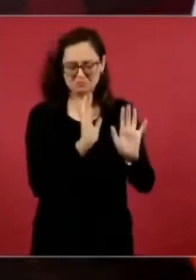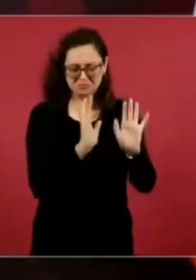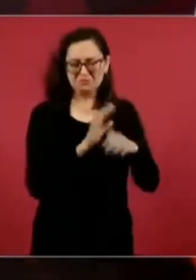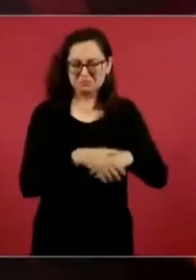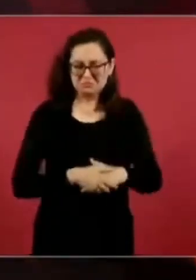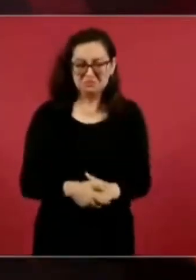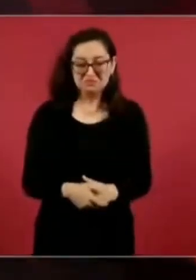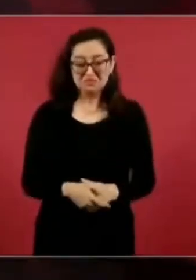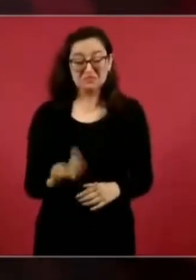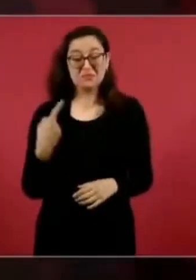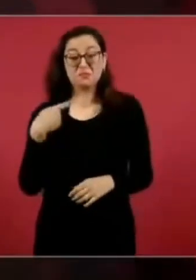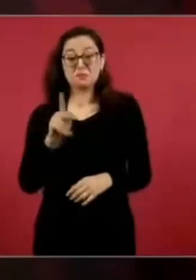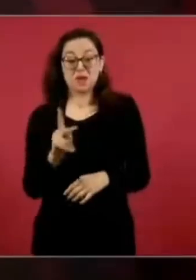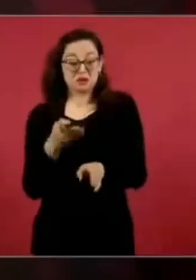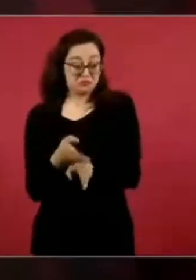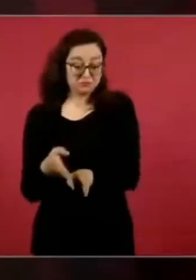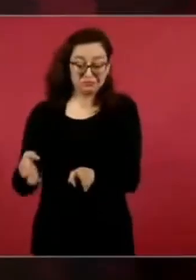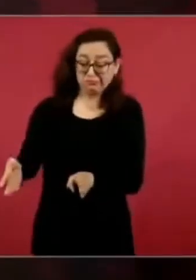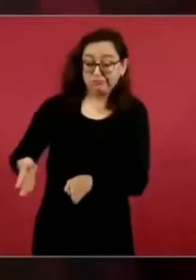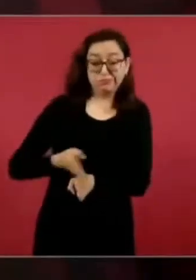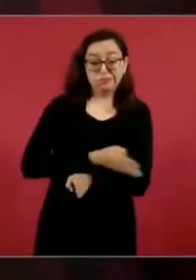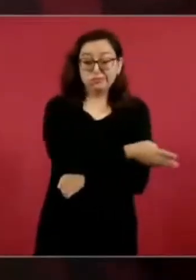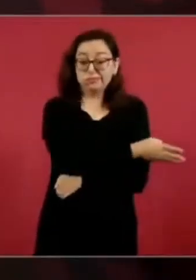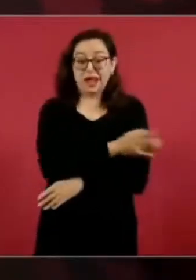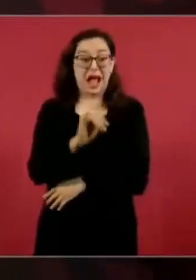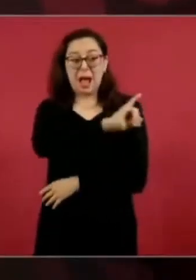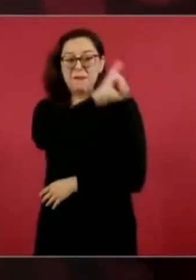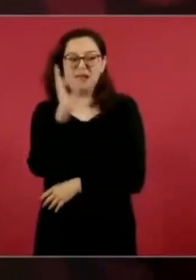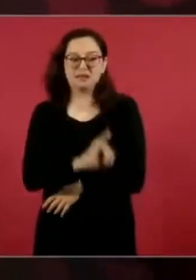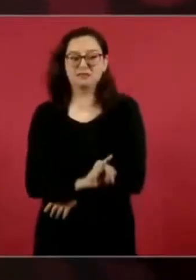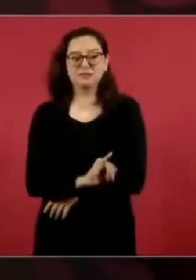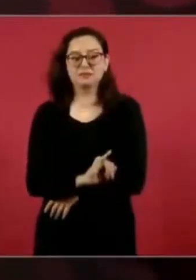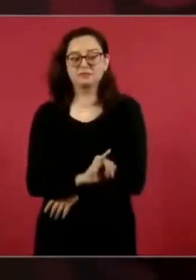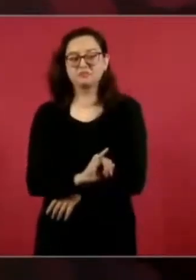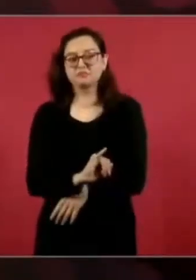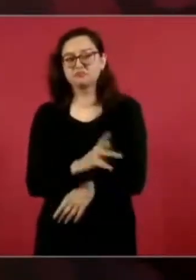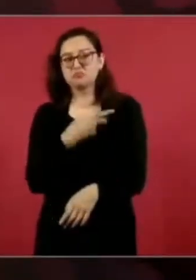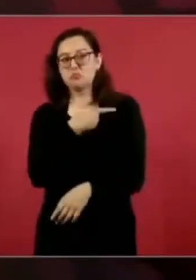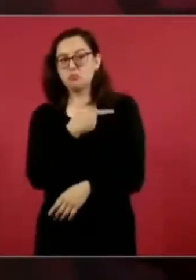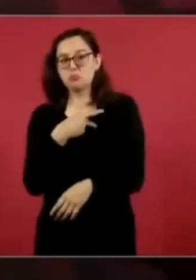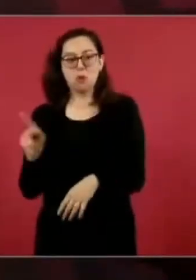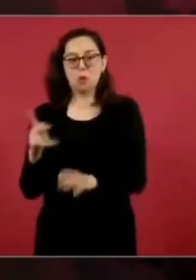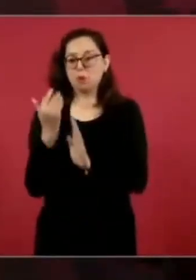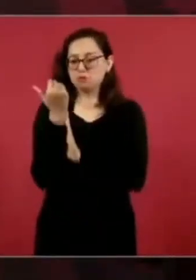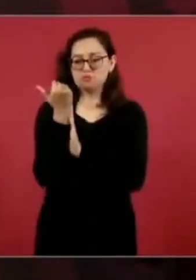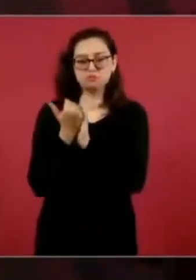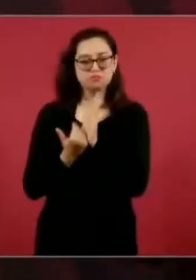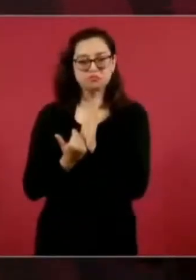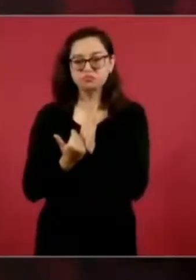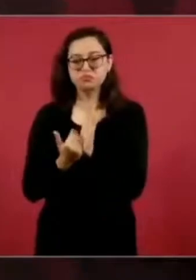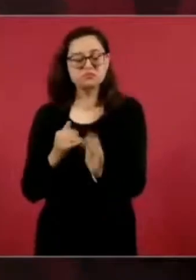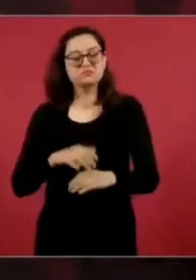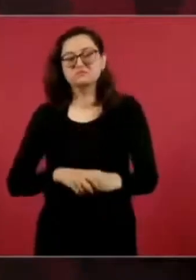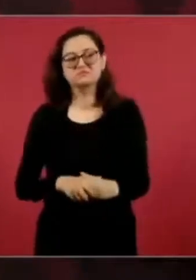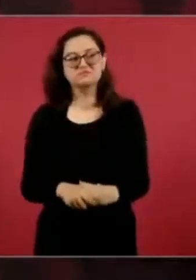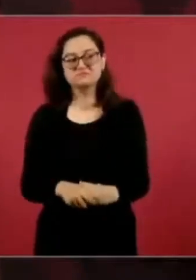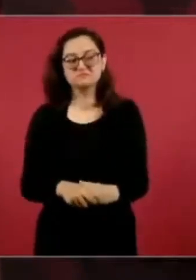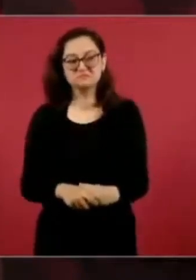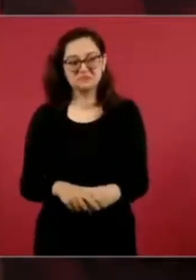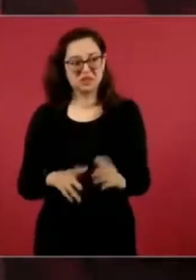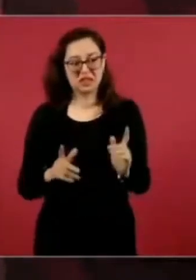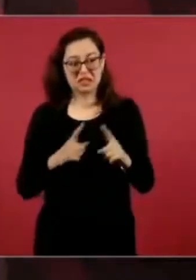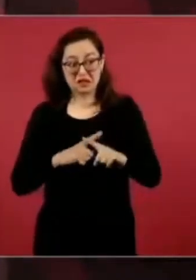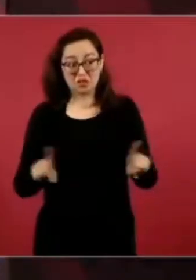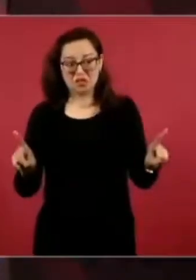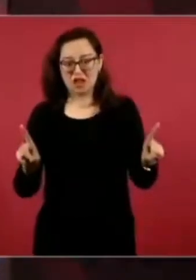más pobreza y más desigualdad. Y nosotros, a pesar de la pandemia, a pesar de